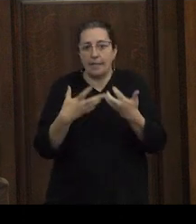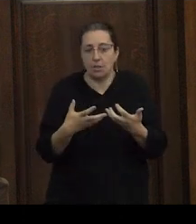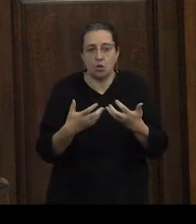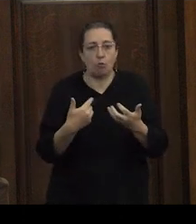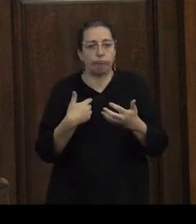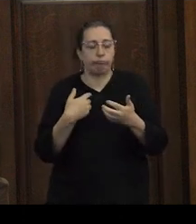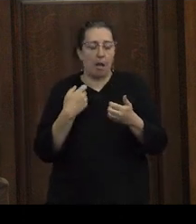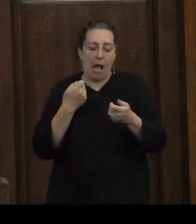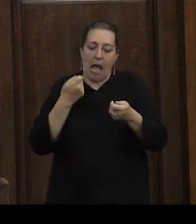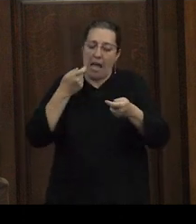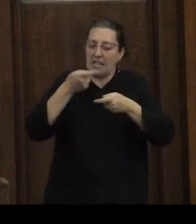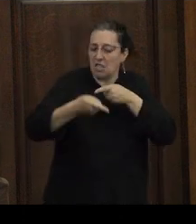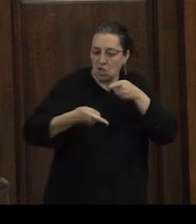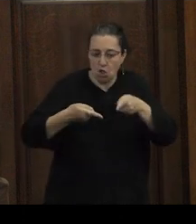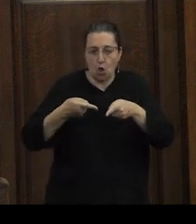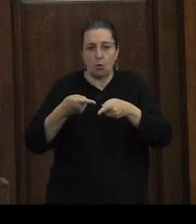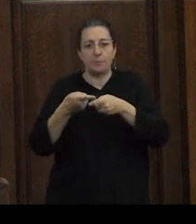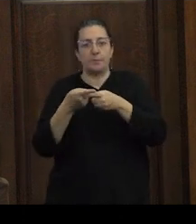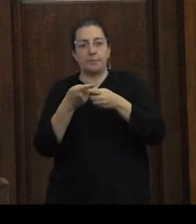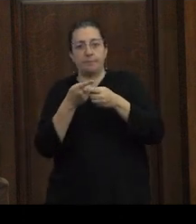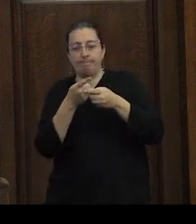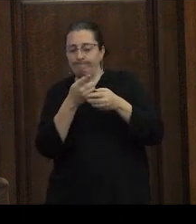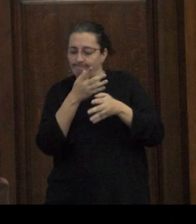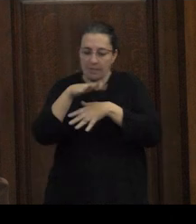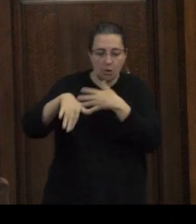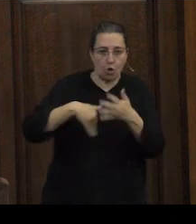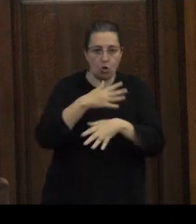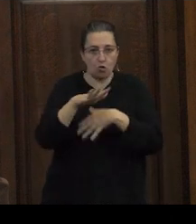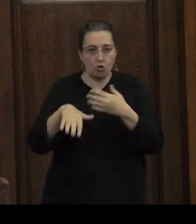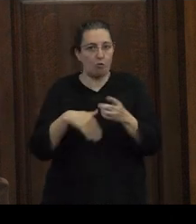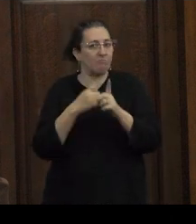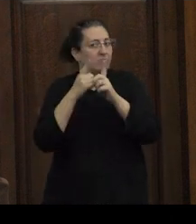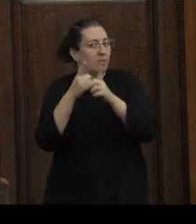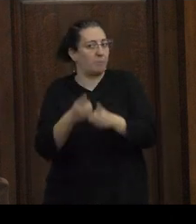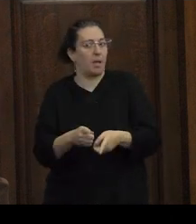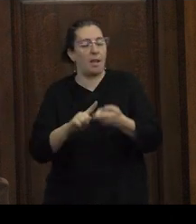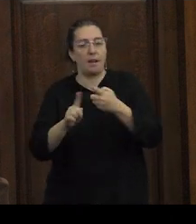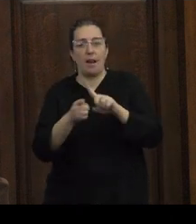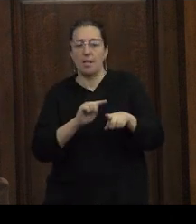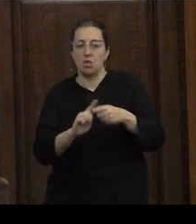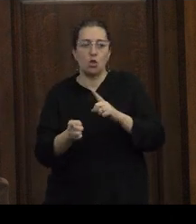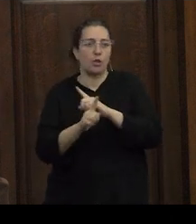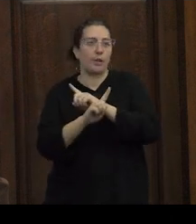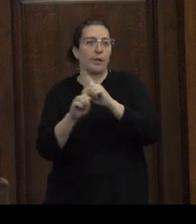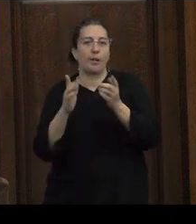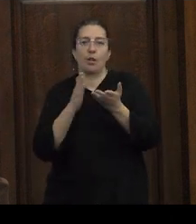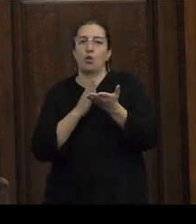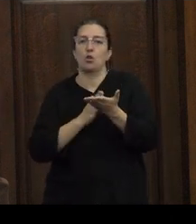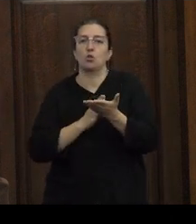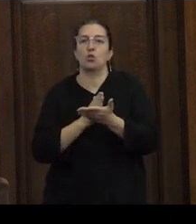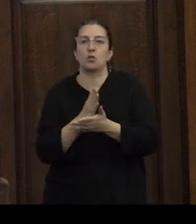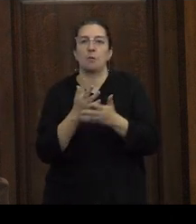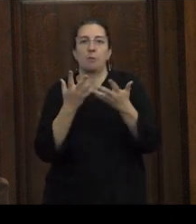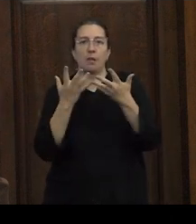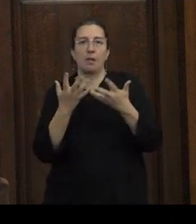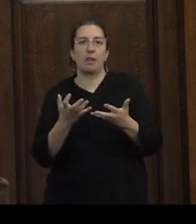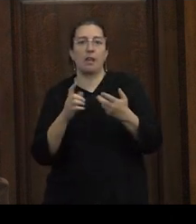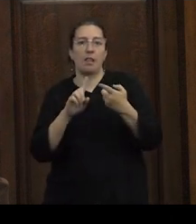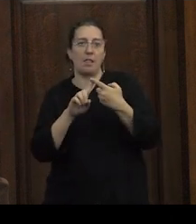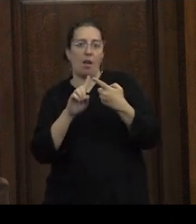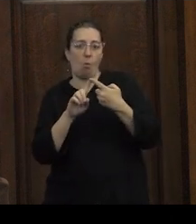atracción de agresión de distorsión y otras relaciones dice no siempre dispuestas a